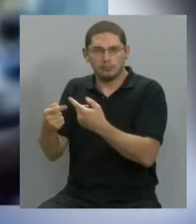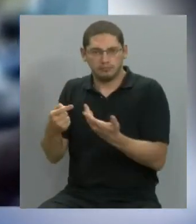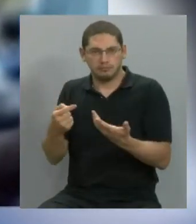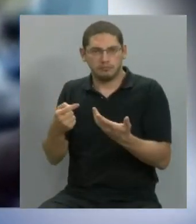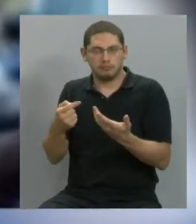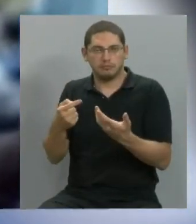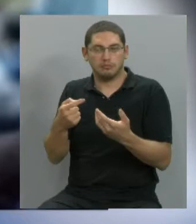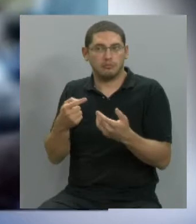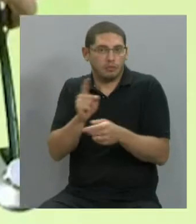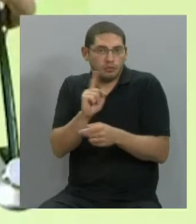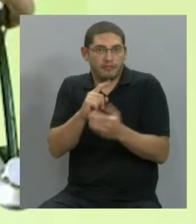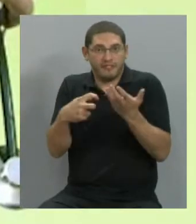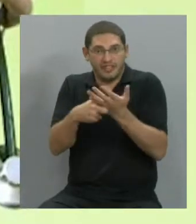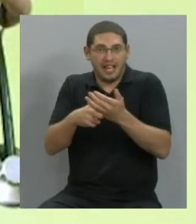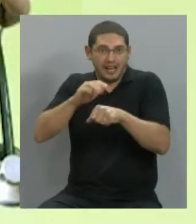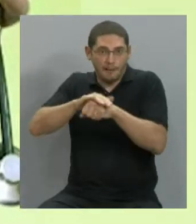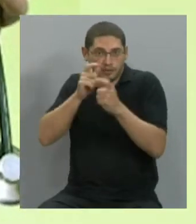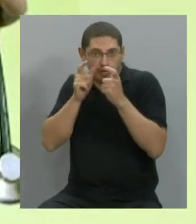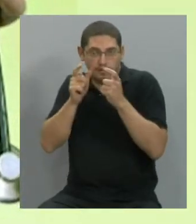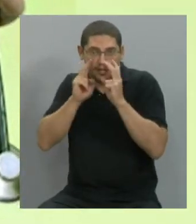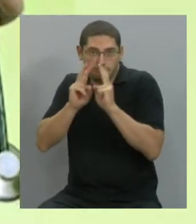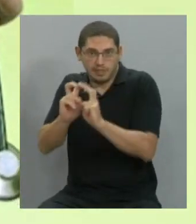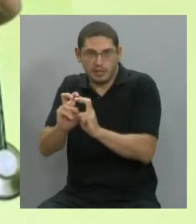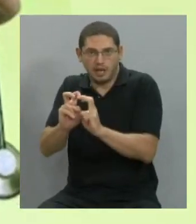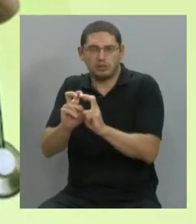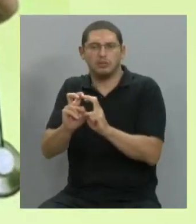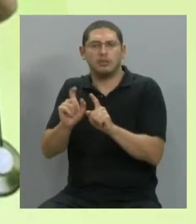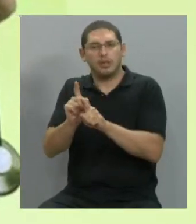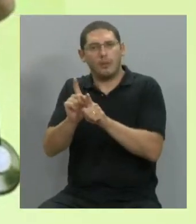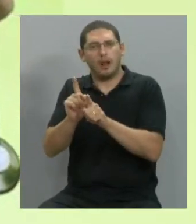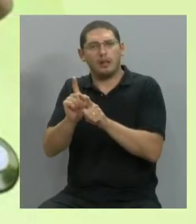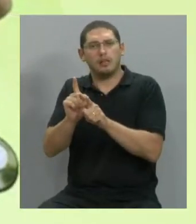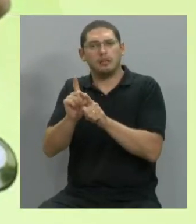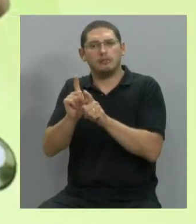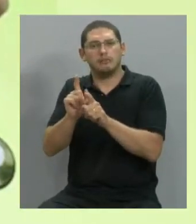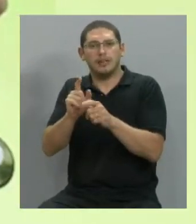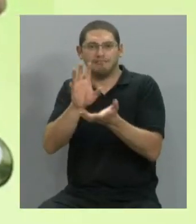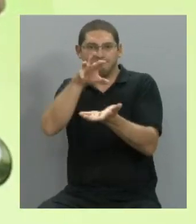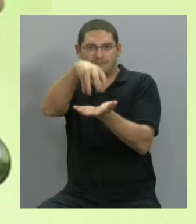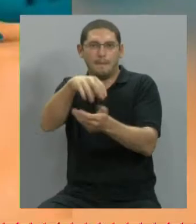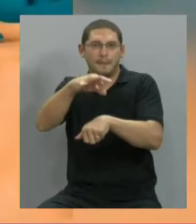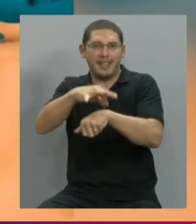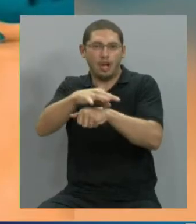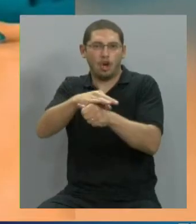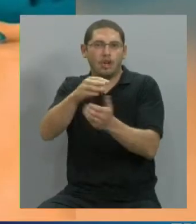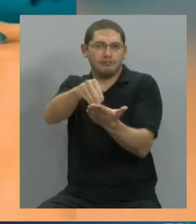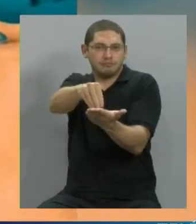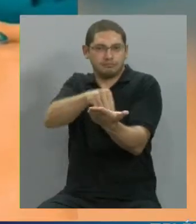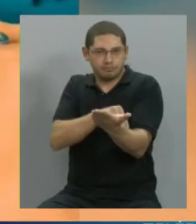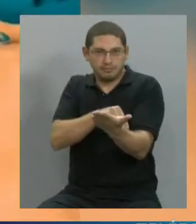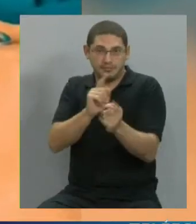la información correspondiente en un registro de médicos, que sería un registro único,